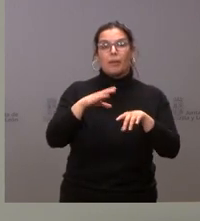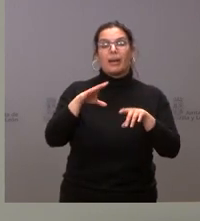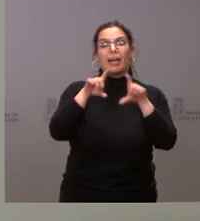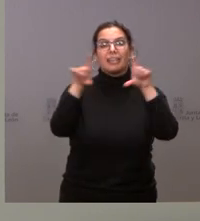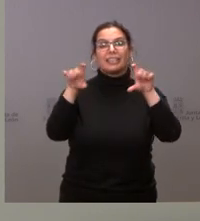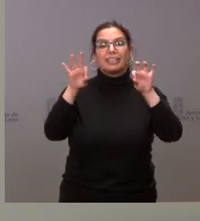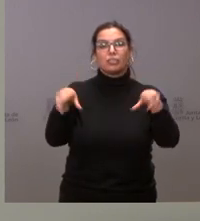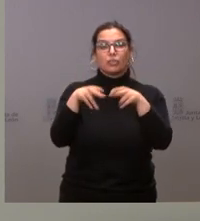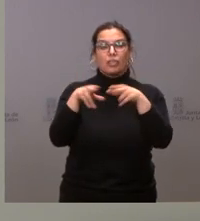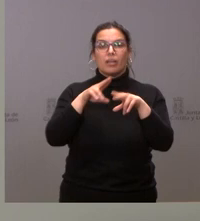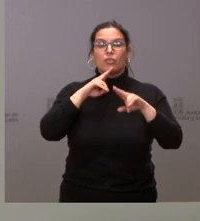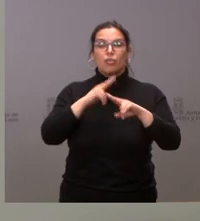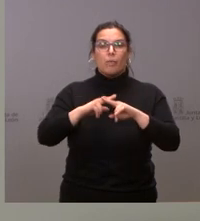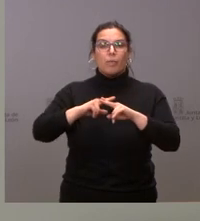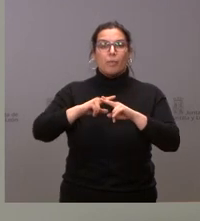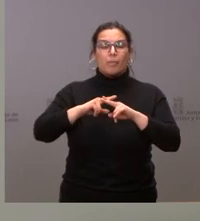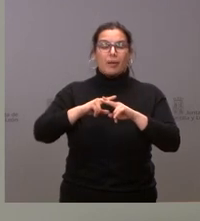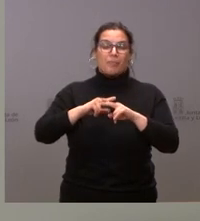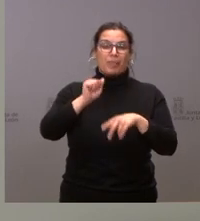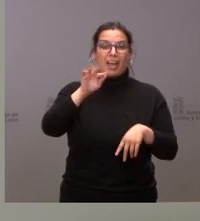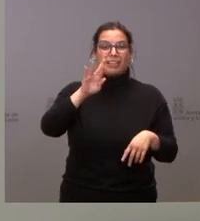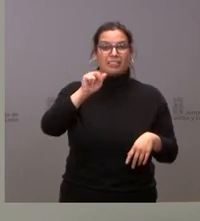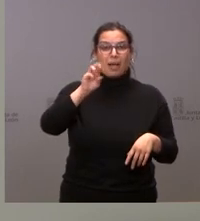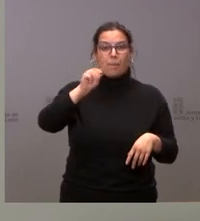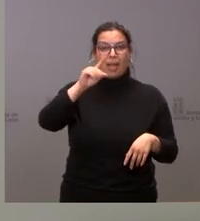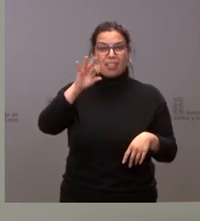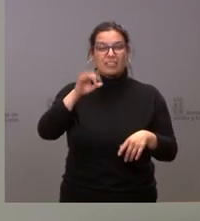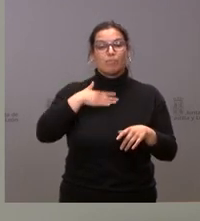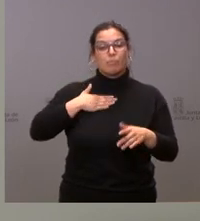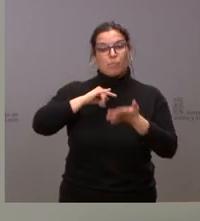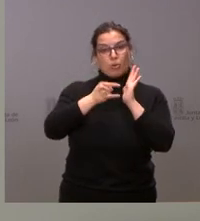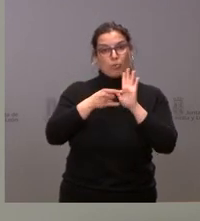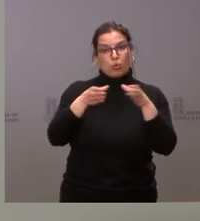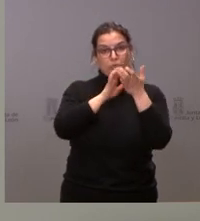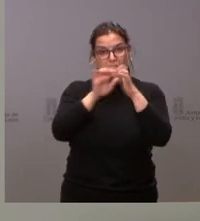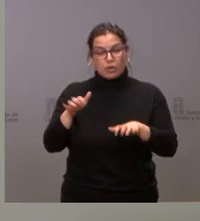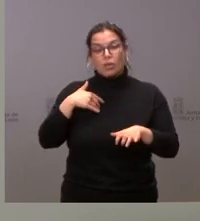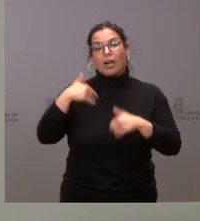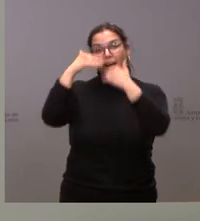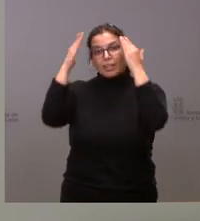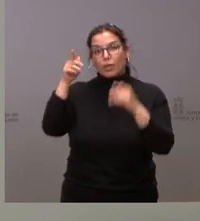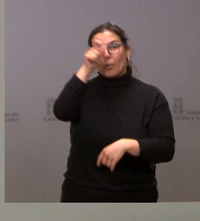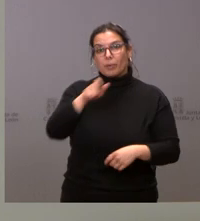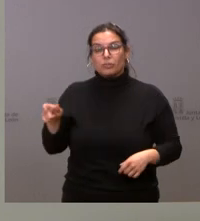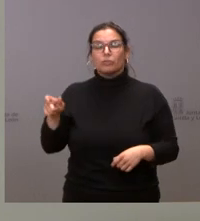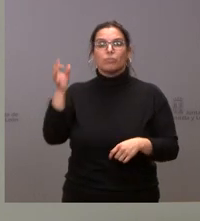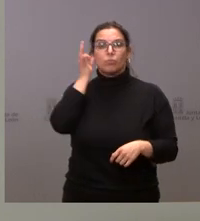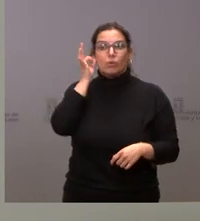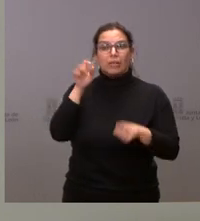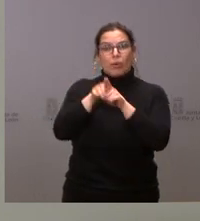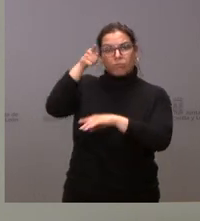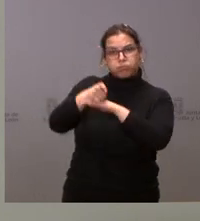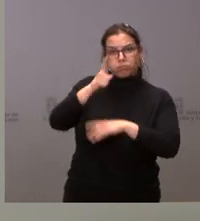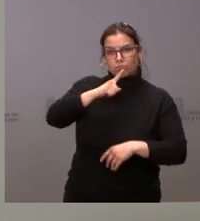del proyecto Atrapadas. Es un proyecto propio de la Junta de Castilla y León para la atención a mujeres en contextos de prostitución y posibles